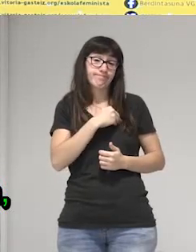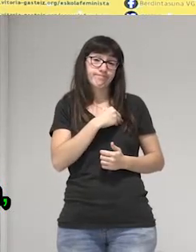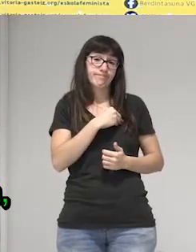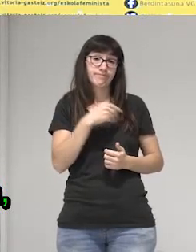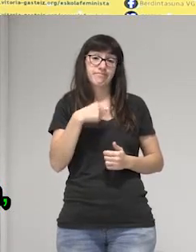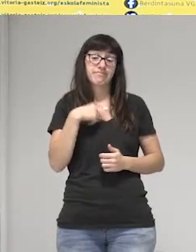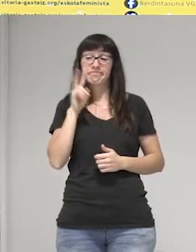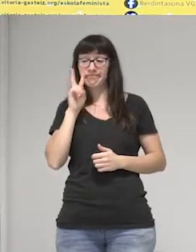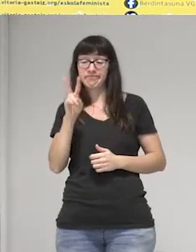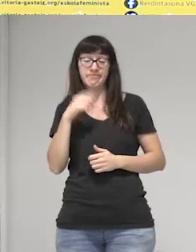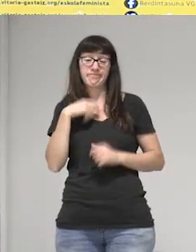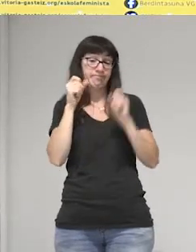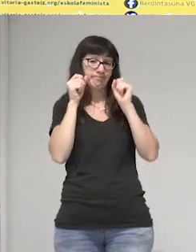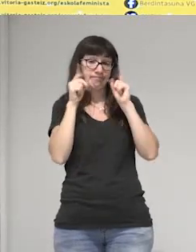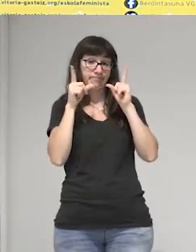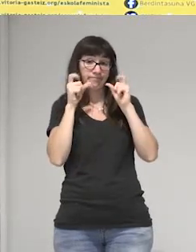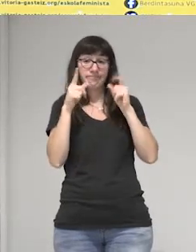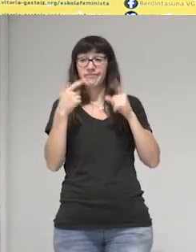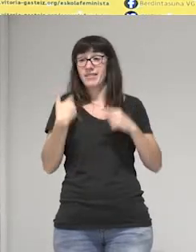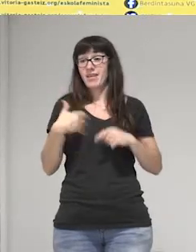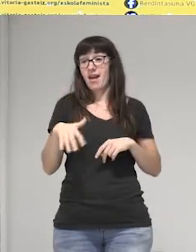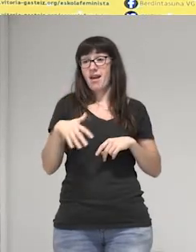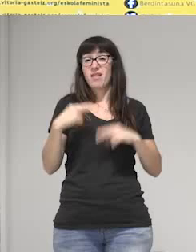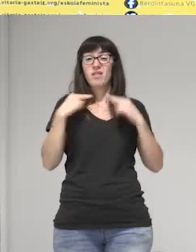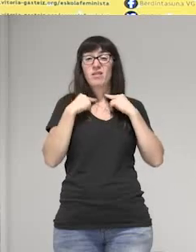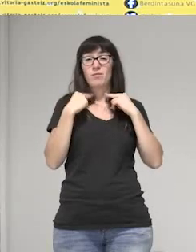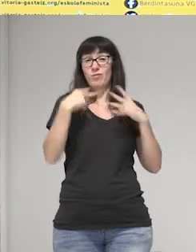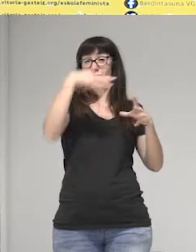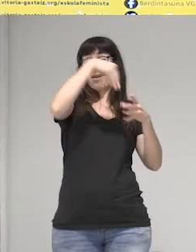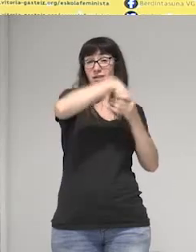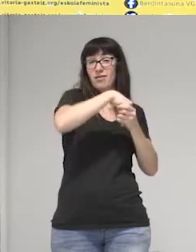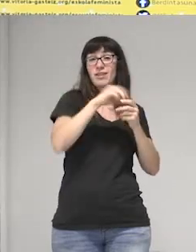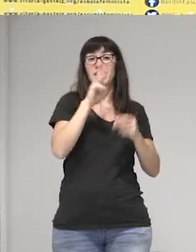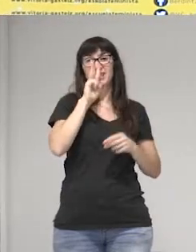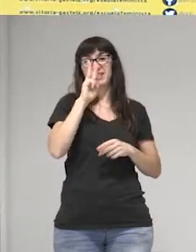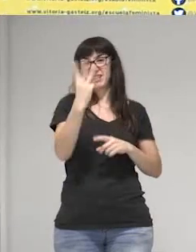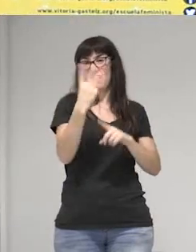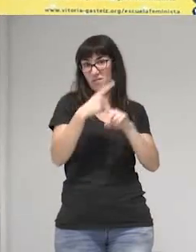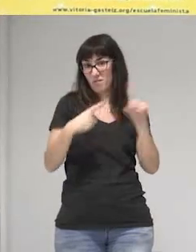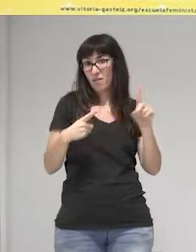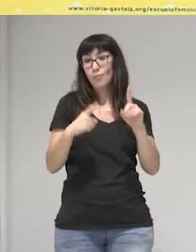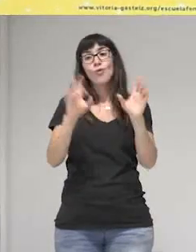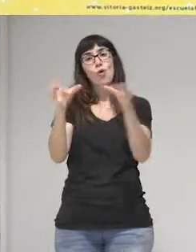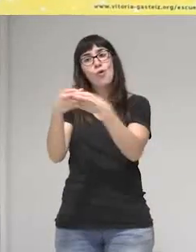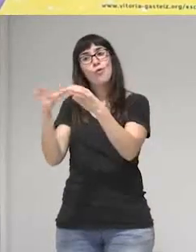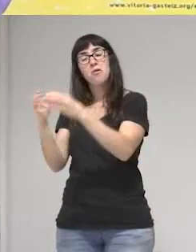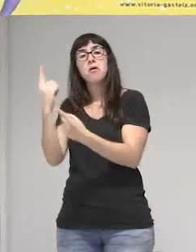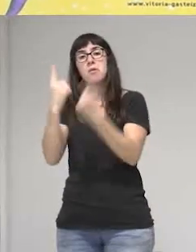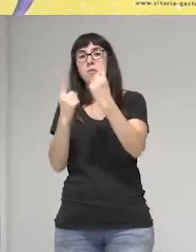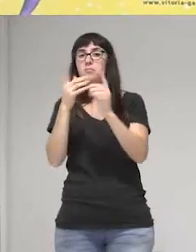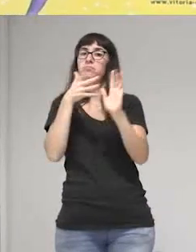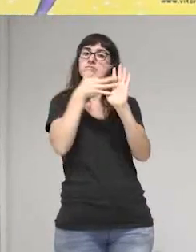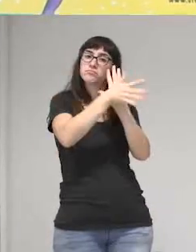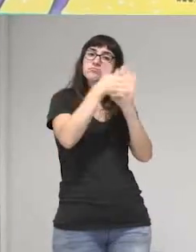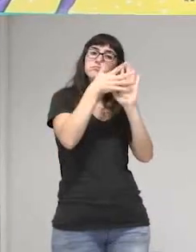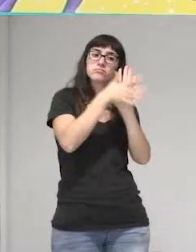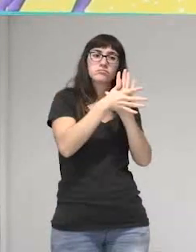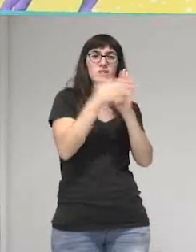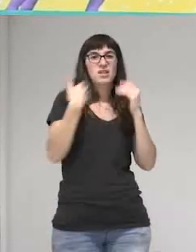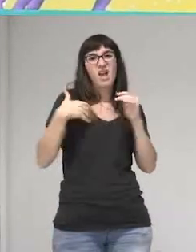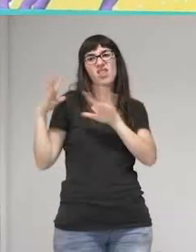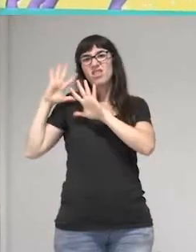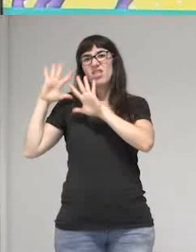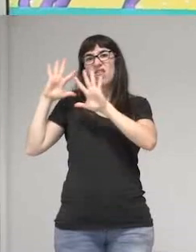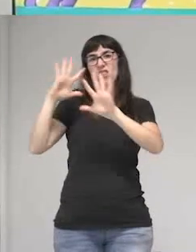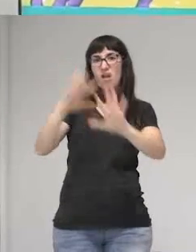cuenta y me he dado cuenta, yo tengo tres años y me doy de estar en el Congreso, que hay comunidades que han hablado de problemas desde hace diez